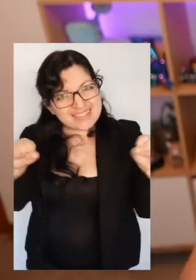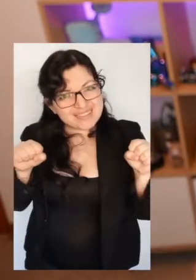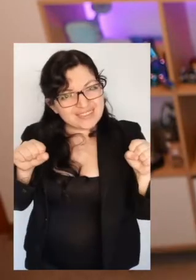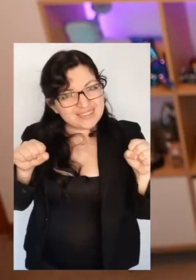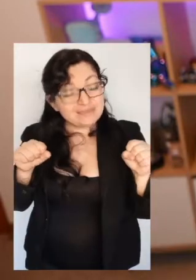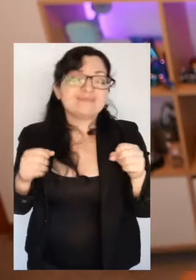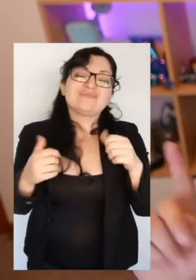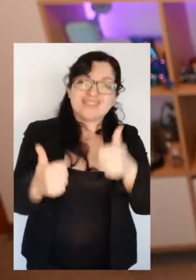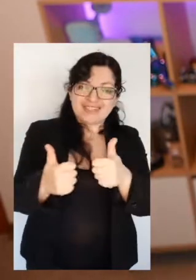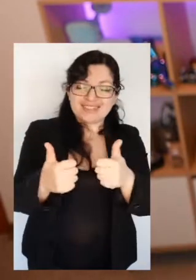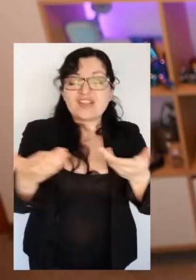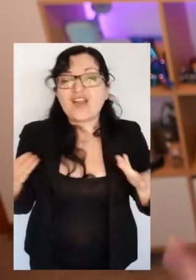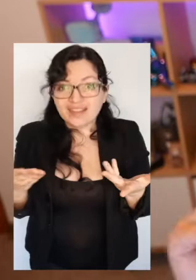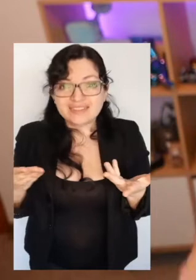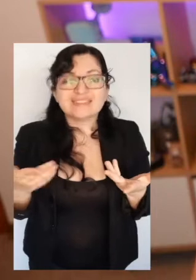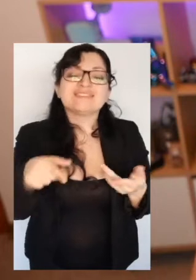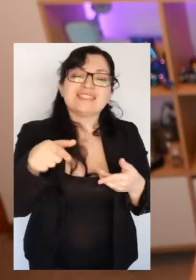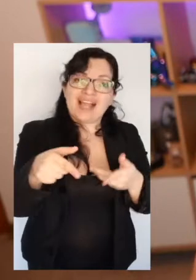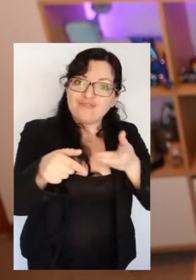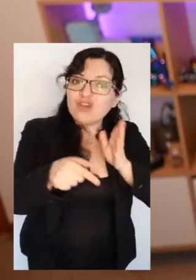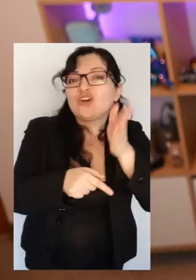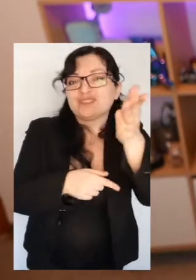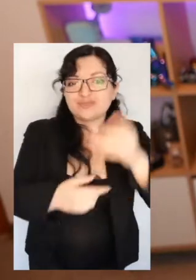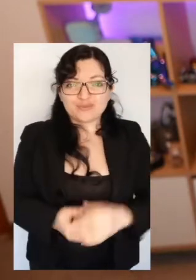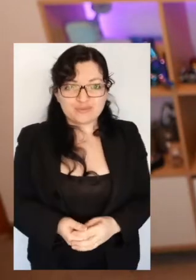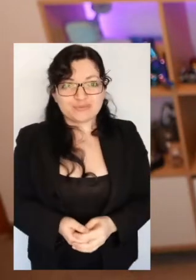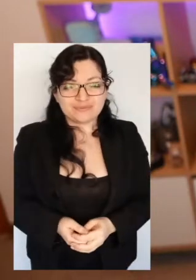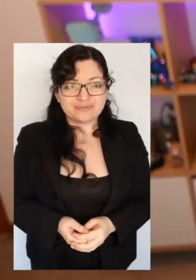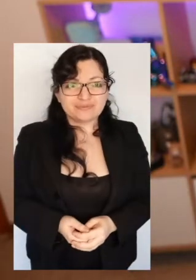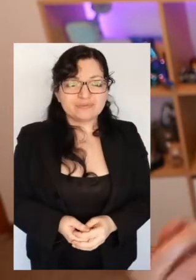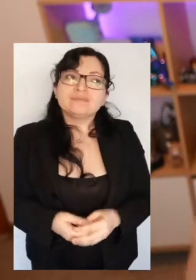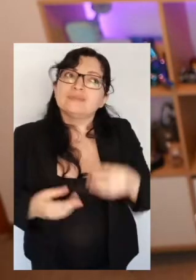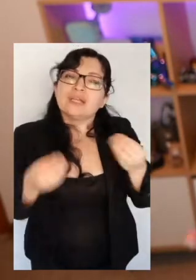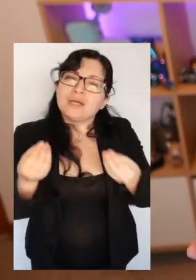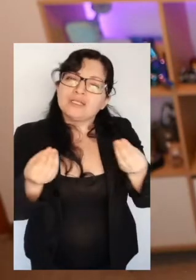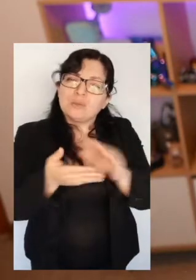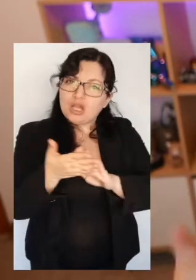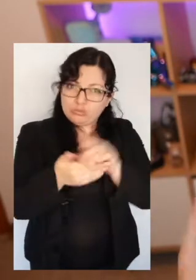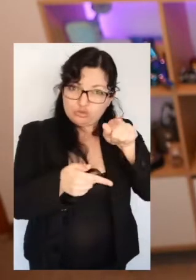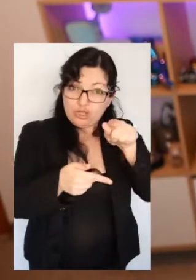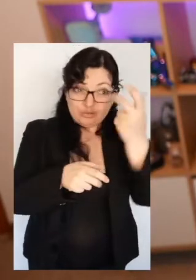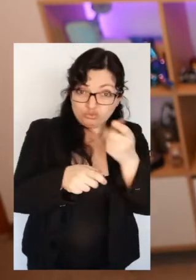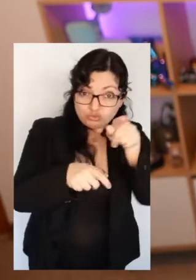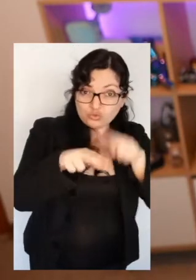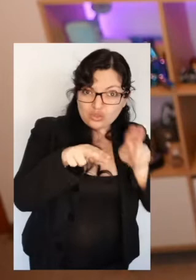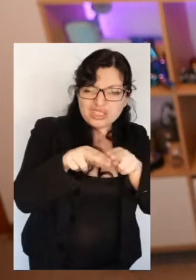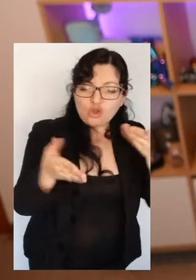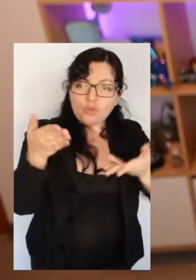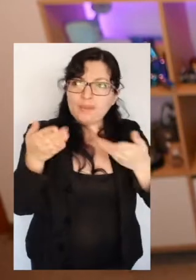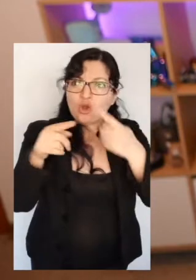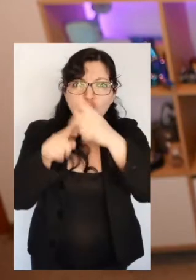Muy bien, entonces continuamos. ¿Qué pasa si comparamos tu asteroide con uno real?